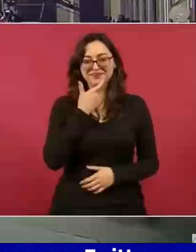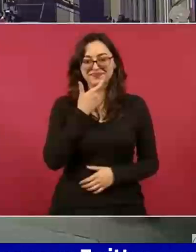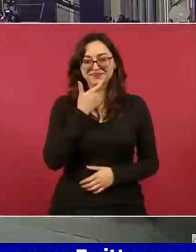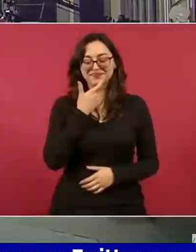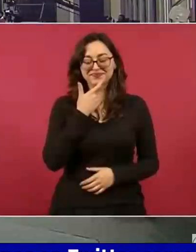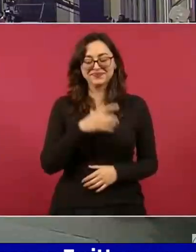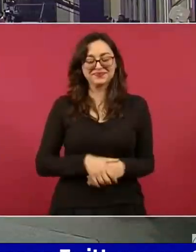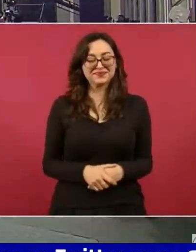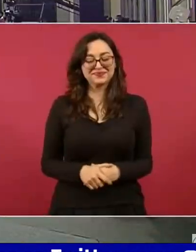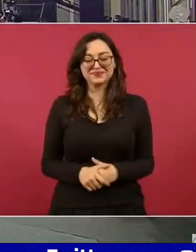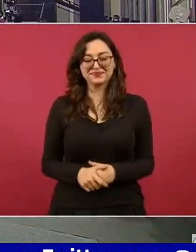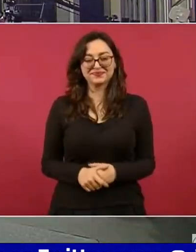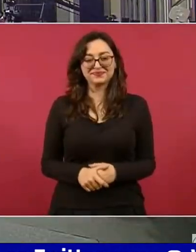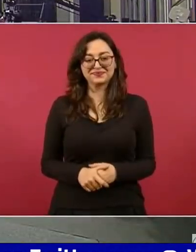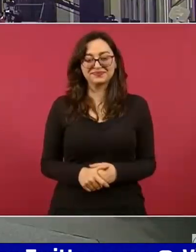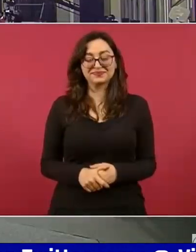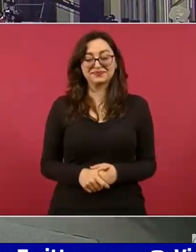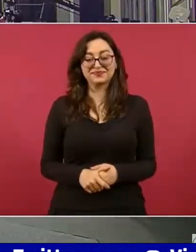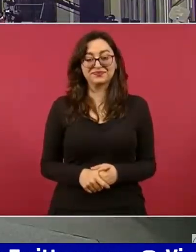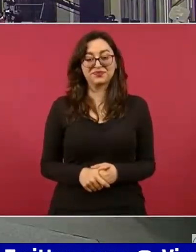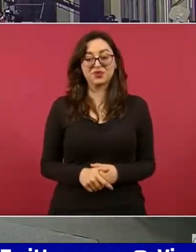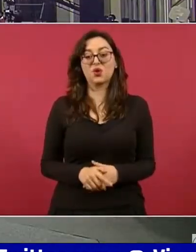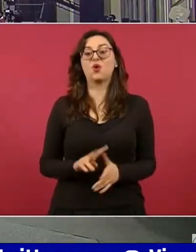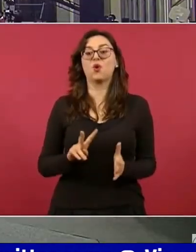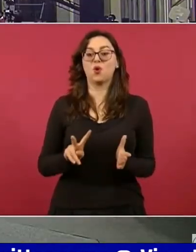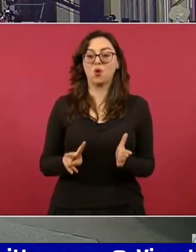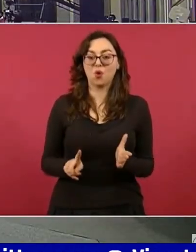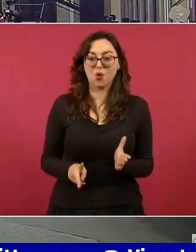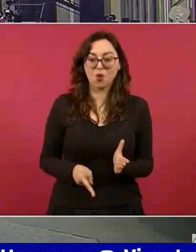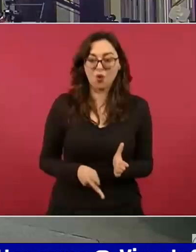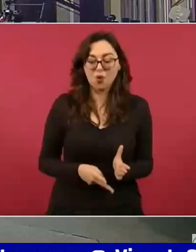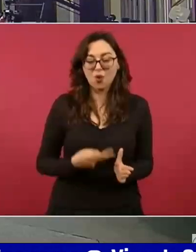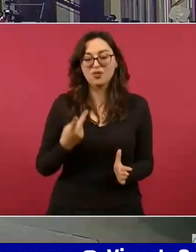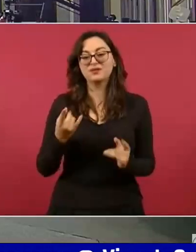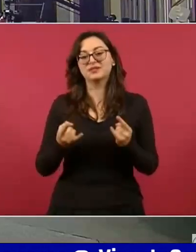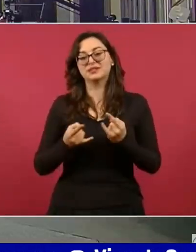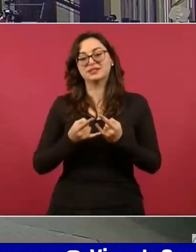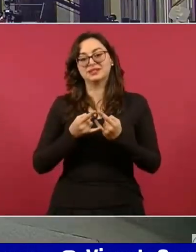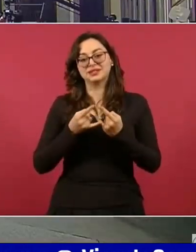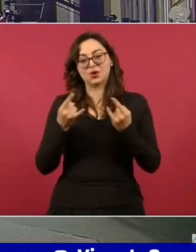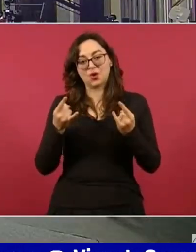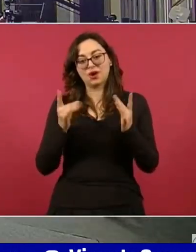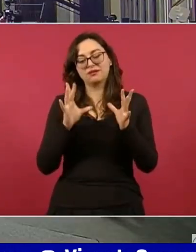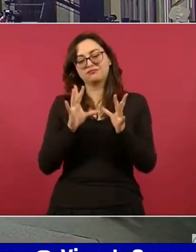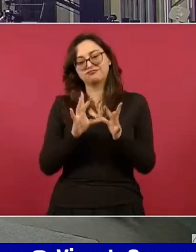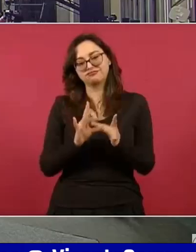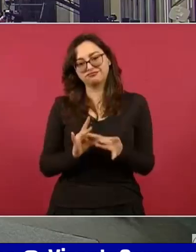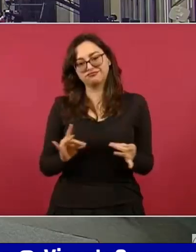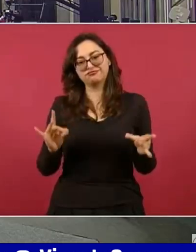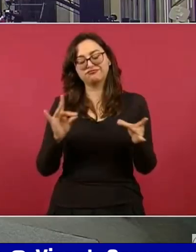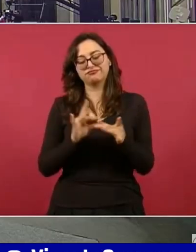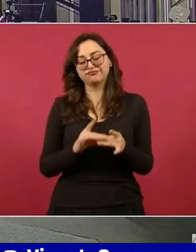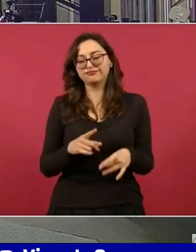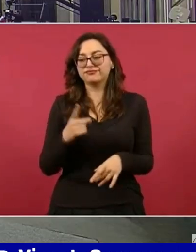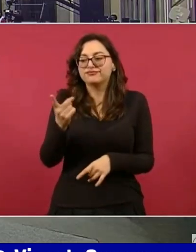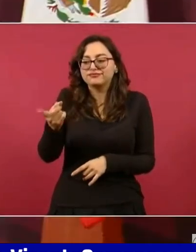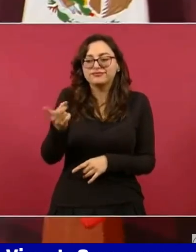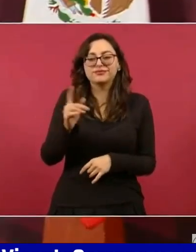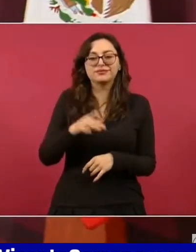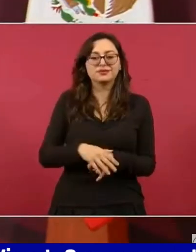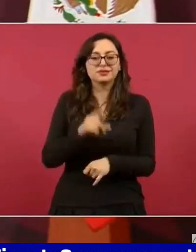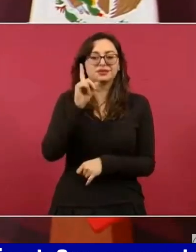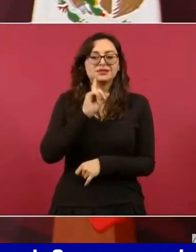Miren, una vez más voy a contar lo del saludo a la mamá